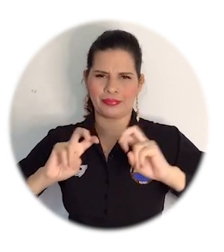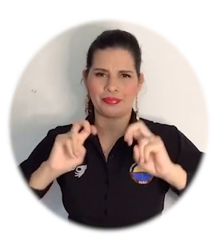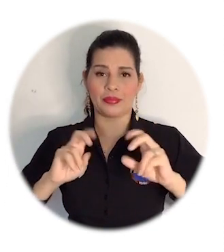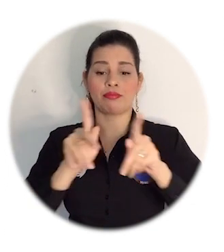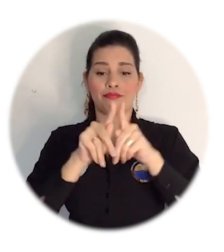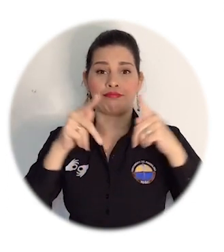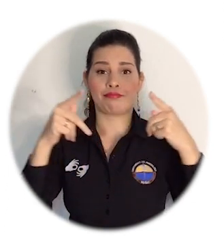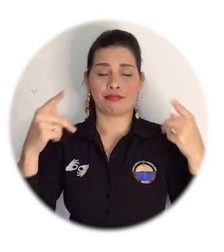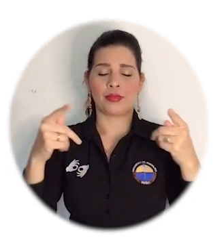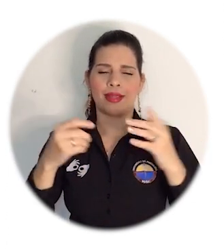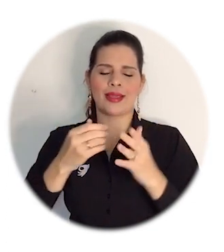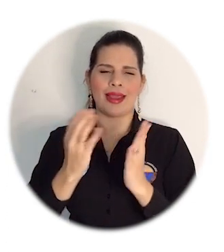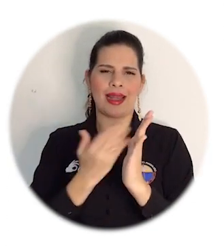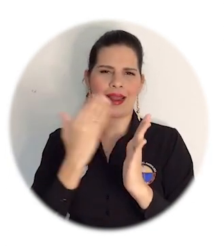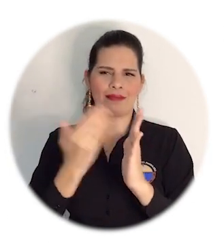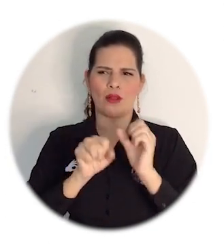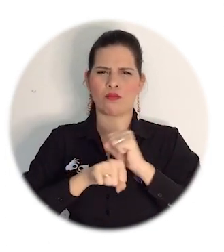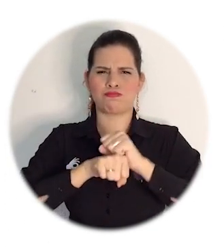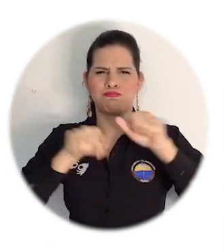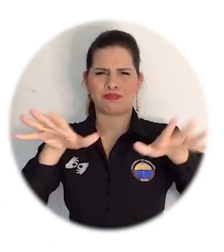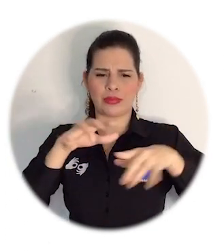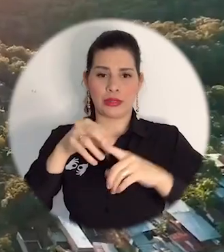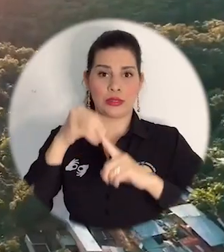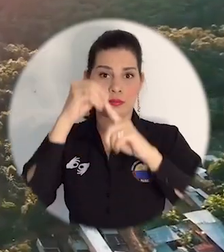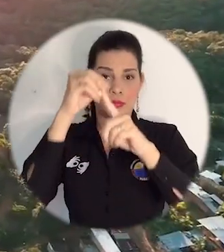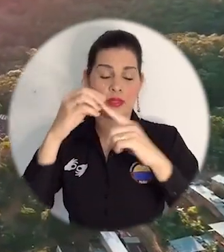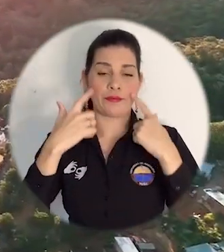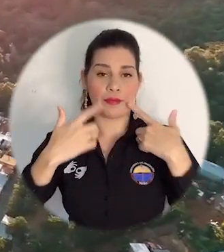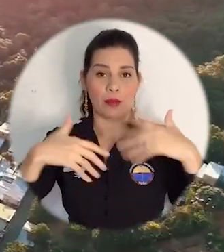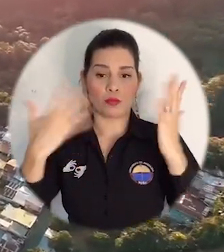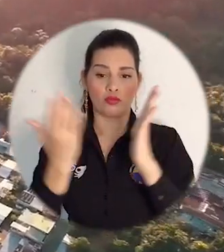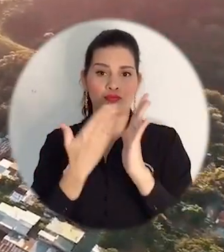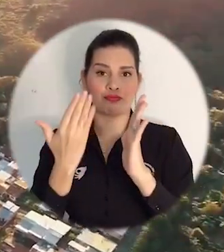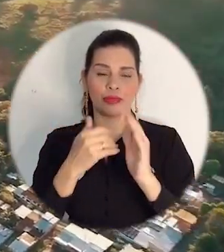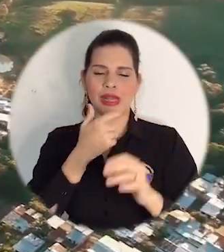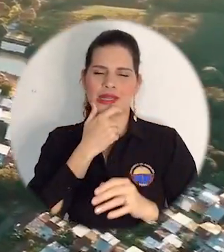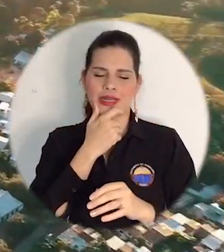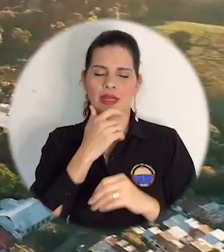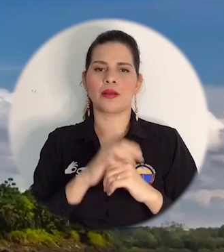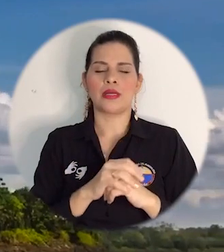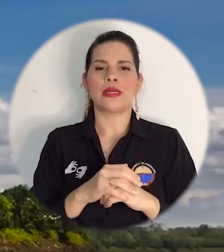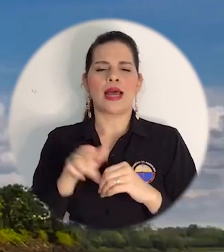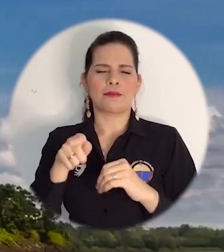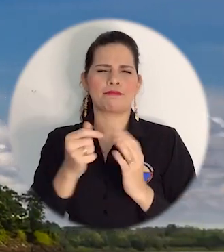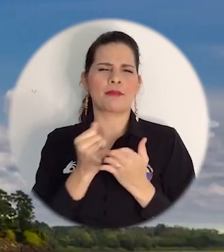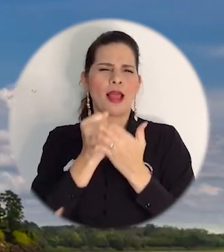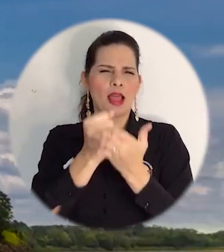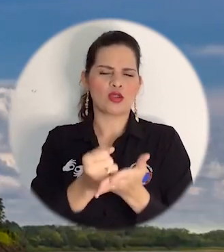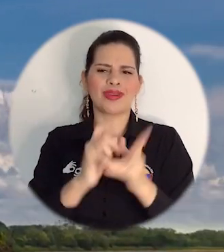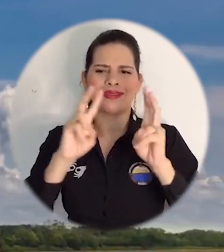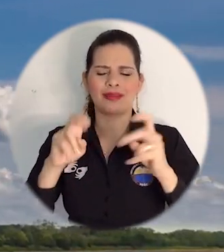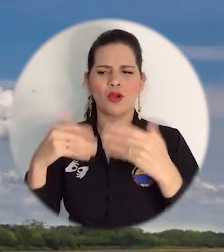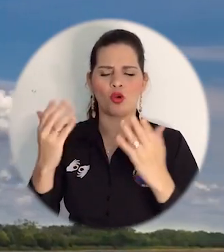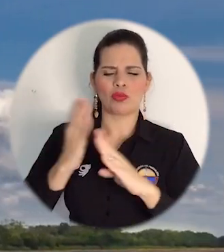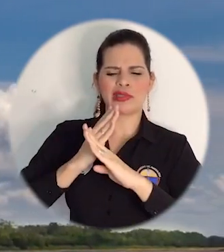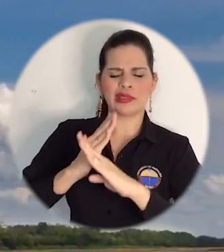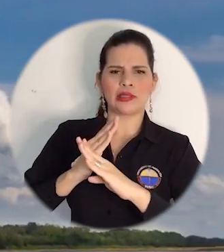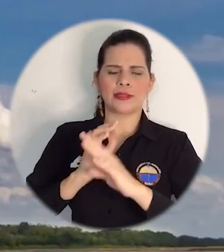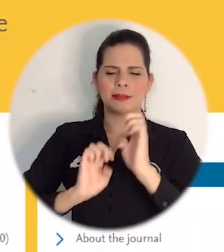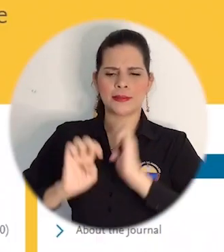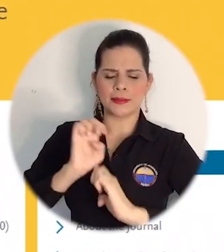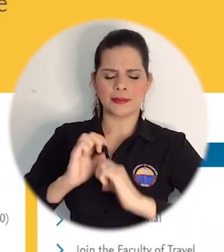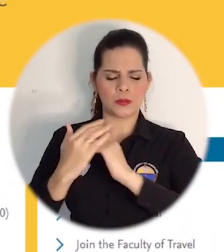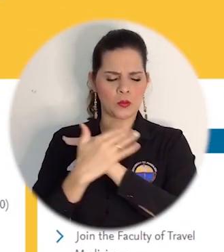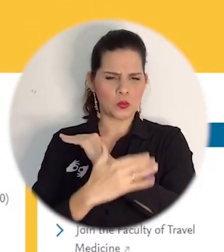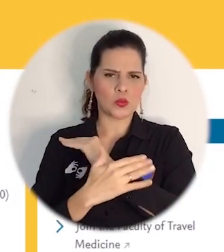Infectious Disease de Elsevier y aporta datos significativos para políticas públicas y políticas de salud en los temas de prevención,